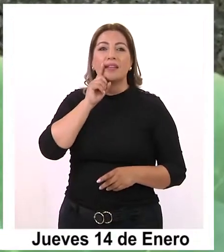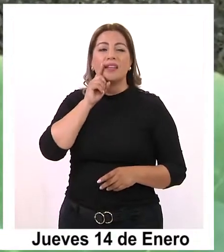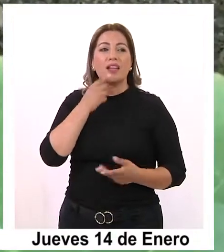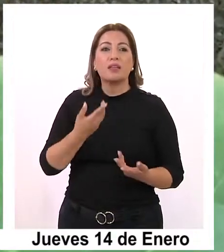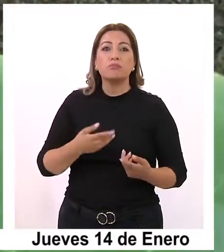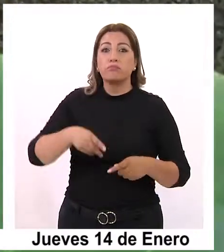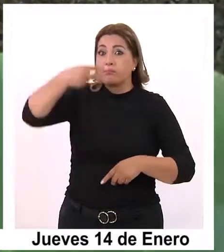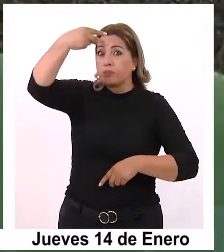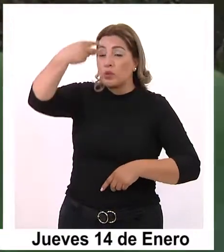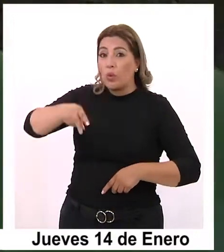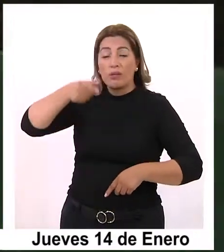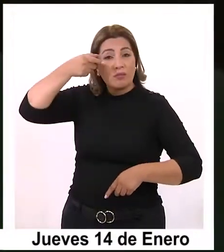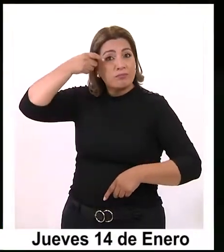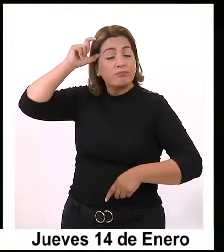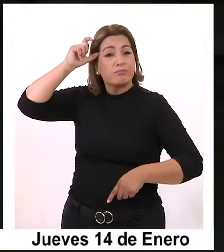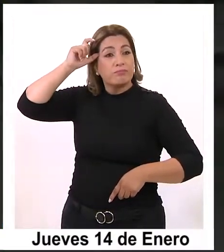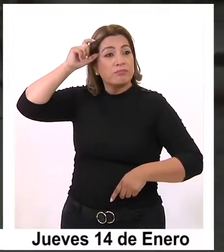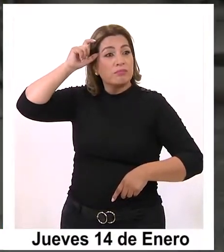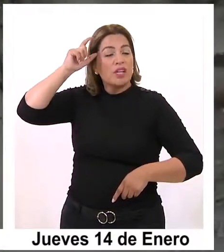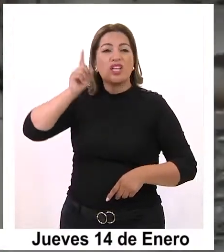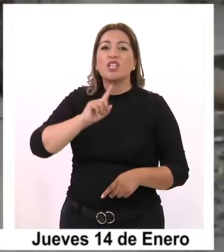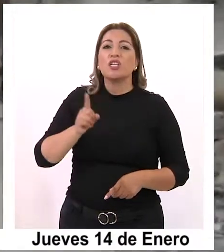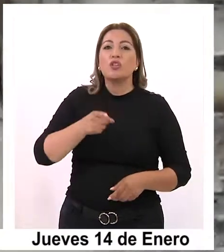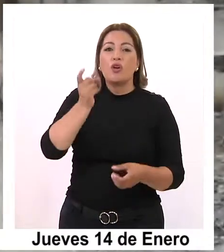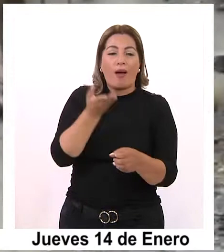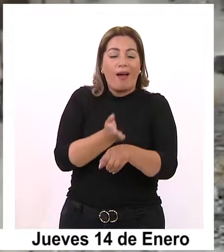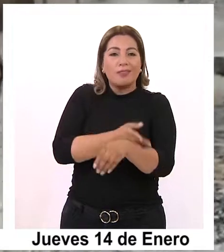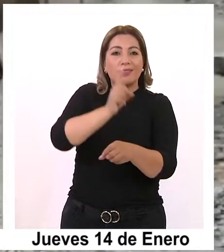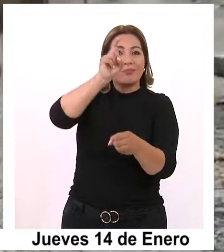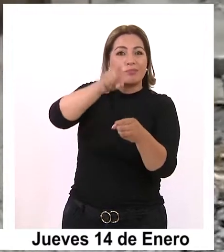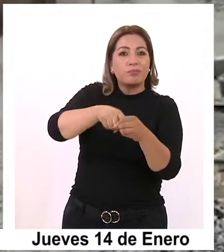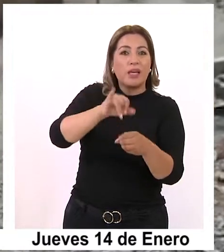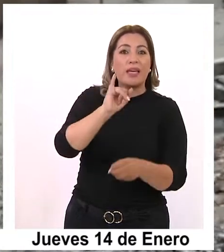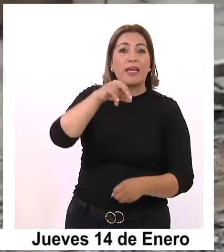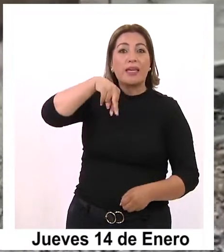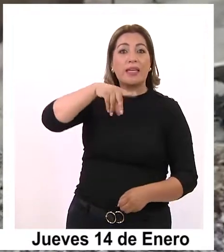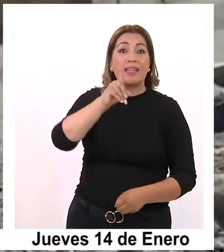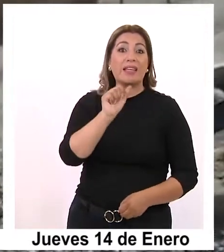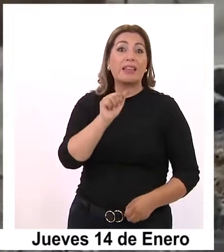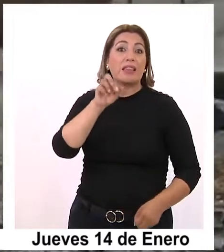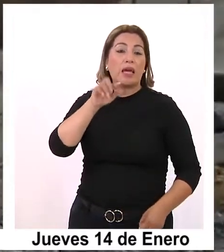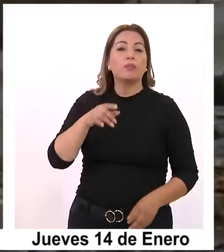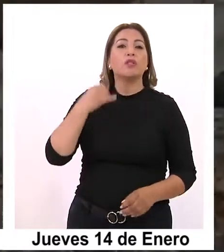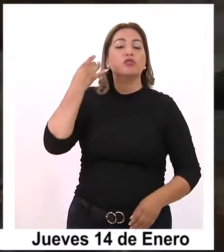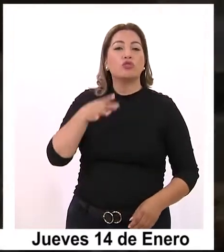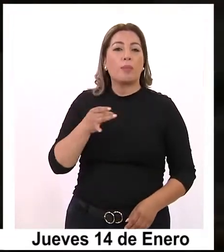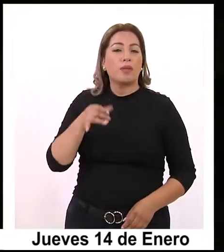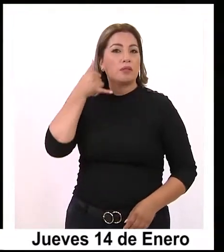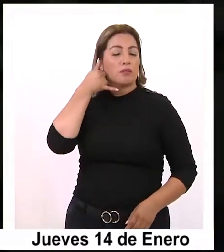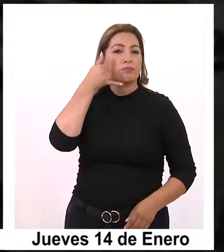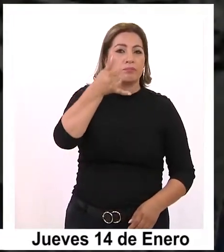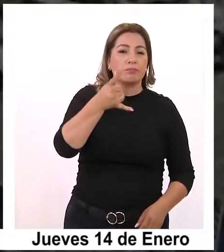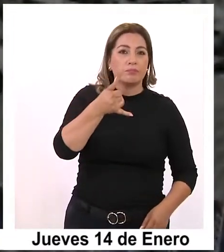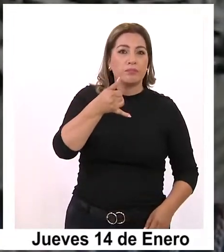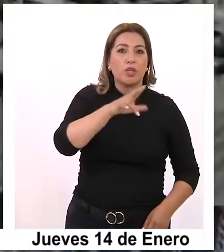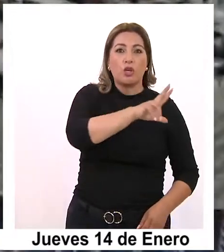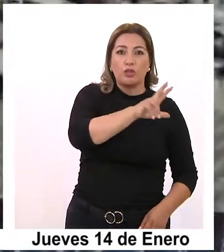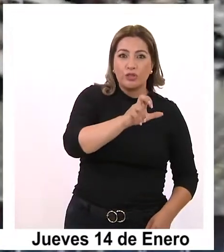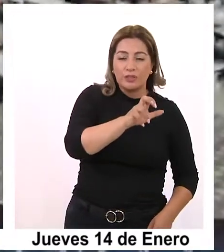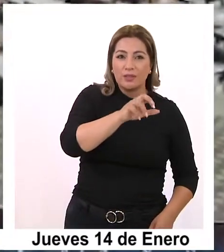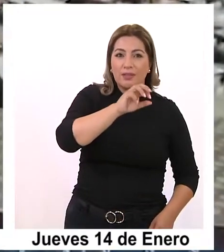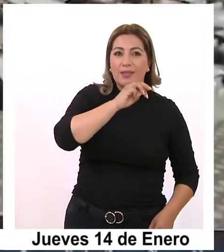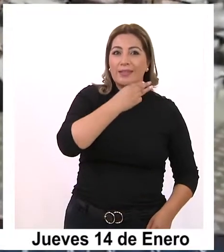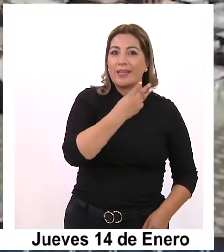agrícola o ganado y no ser usuarias de INDAP. Para inscribirse, solo hay que llamar a la línea gratuita de Prodemo 800